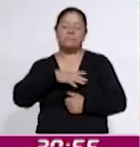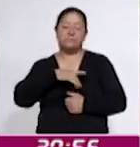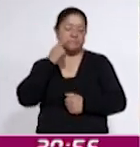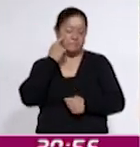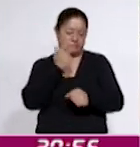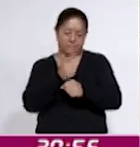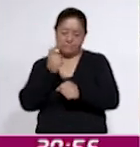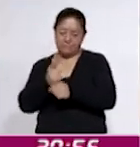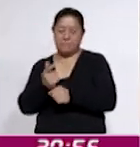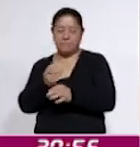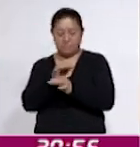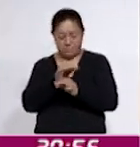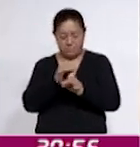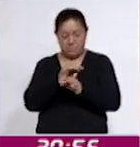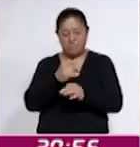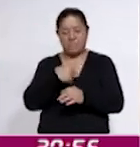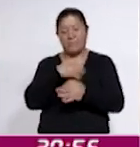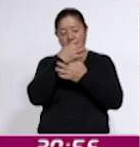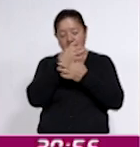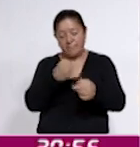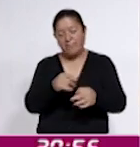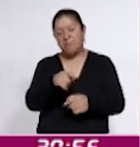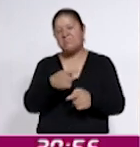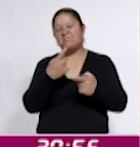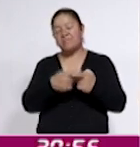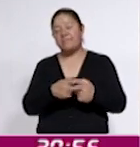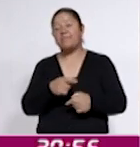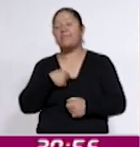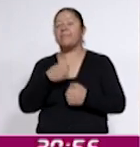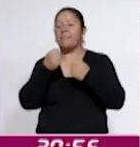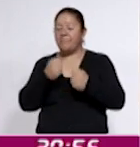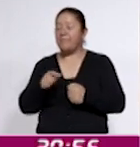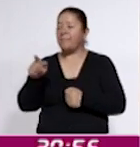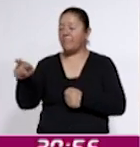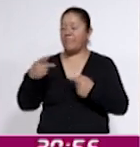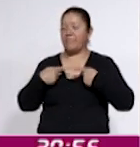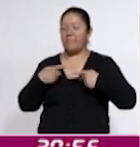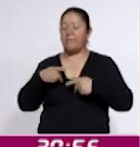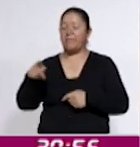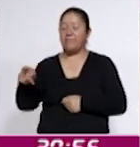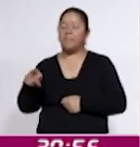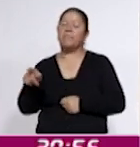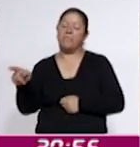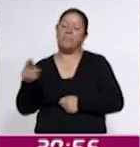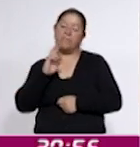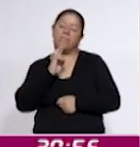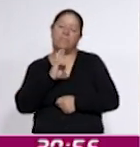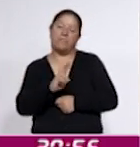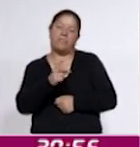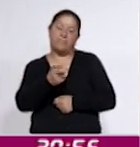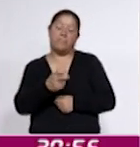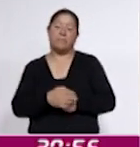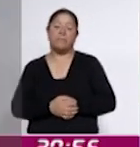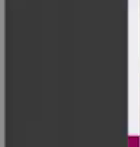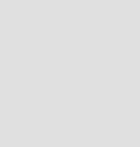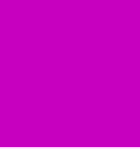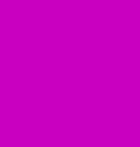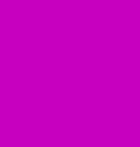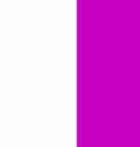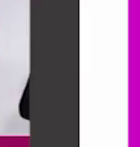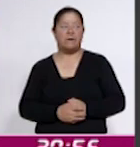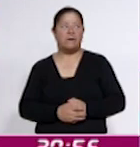identificación genética para revelar su identidad y confirmar a los familiares que correspondan sobre el resultado, de acuerdo con la investigación.